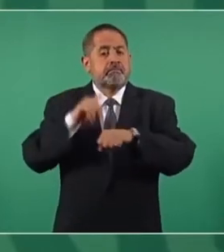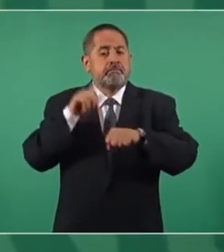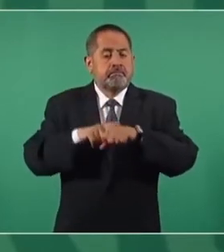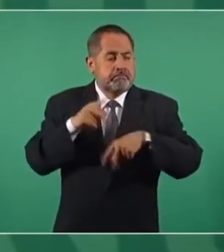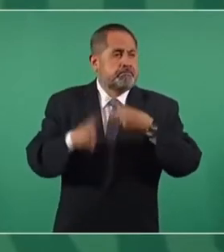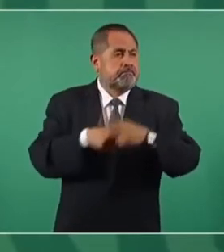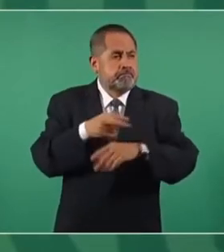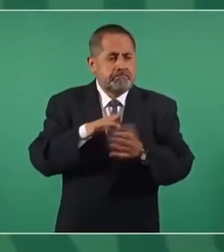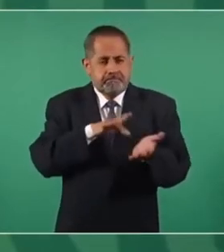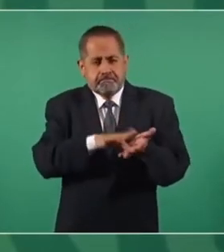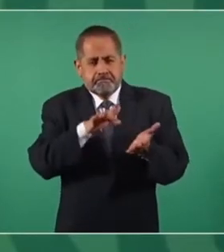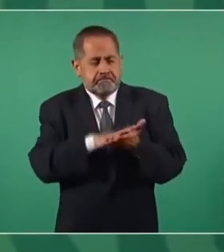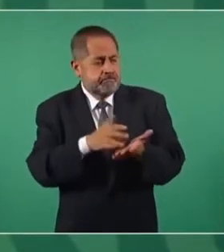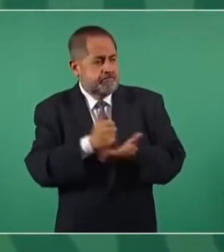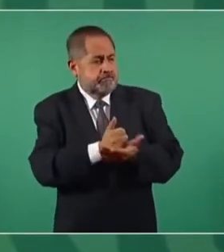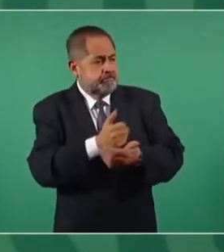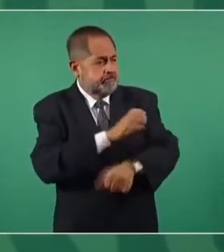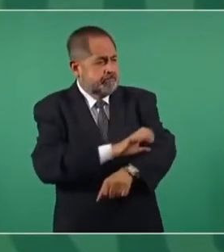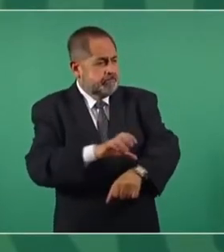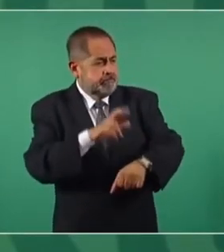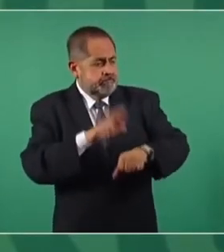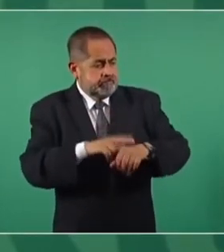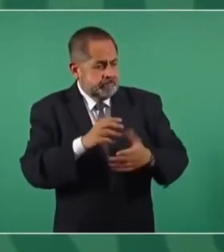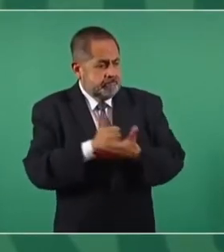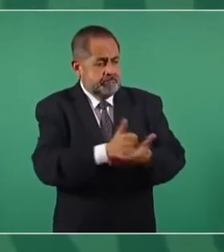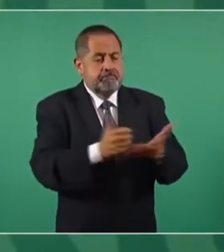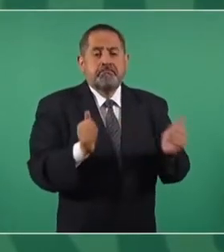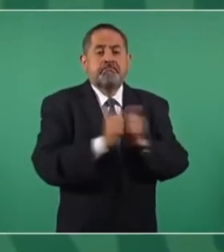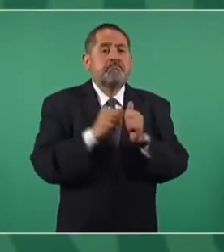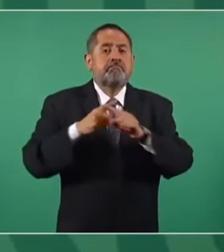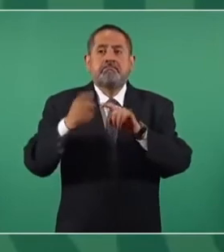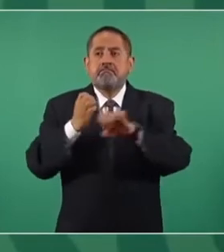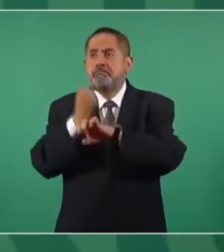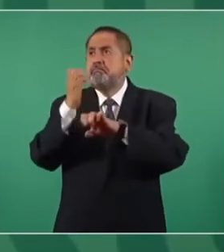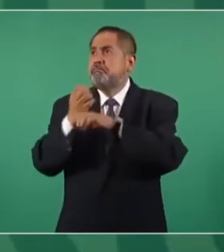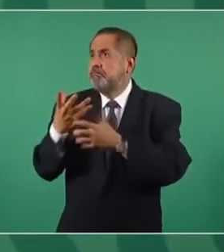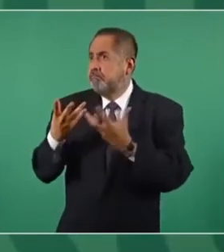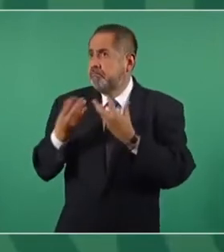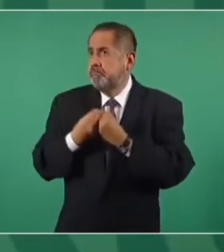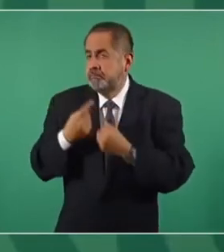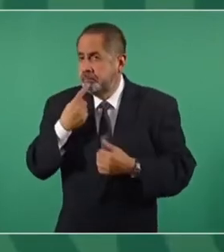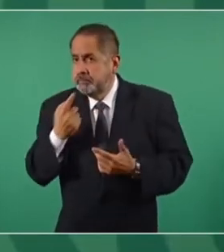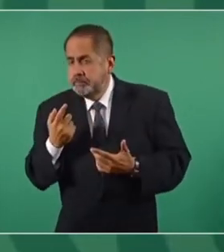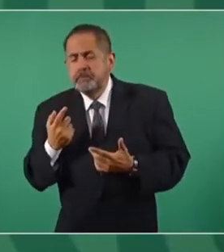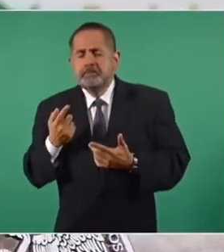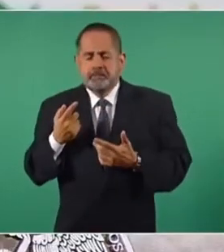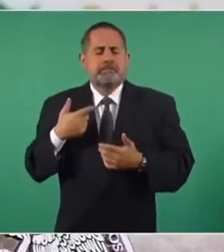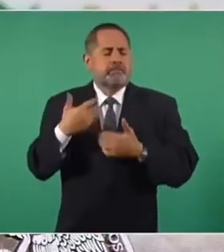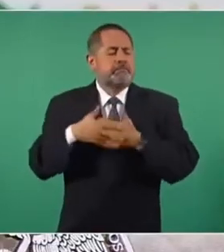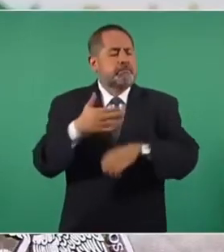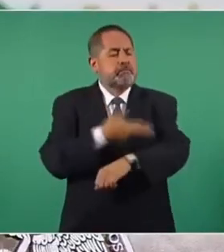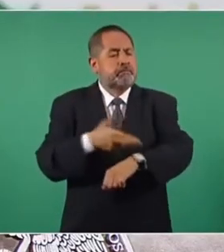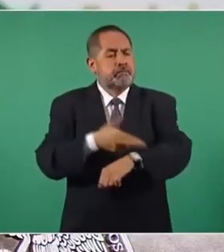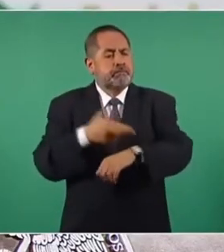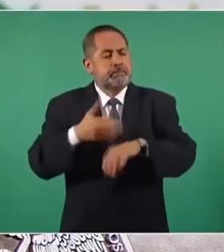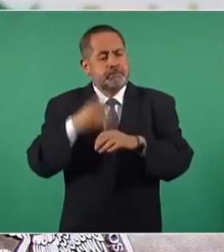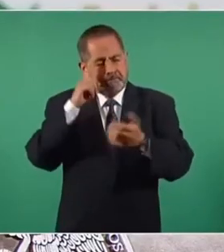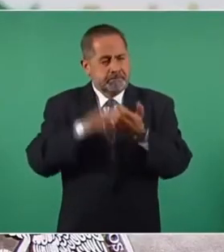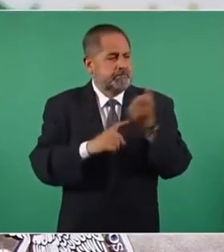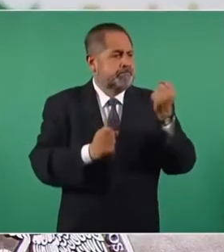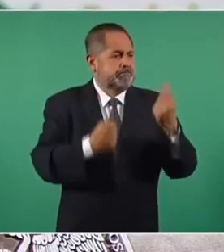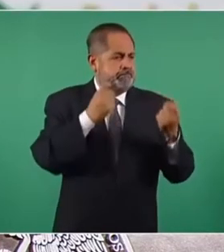estamos fortaleciendo el trabajo coordinado con los gobiernos de los estados a fin de que se realicen los trámites necesarios para hacer